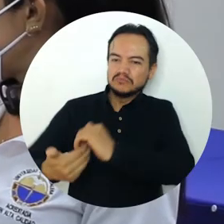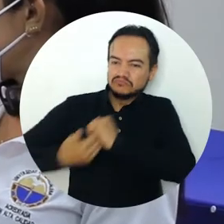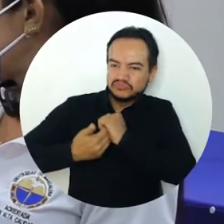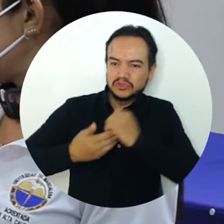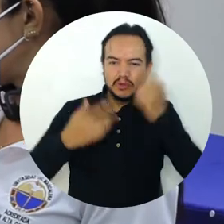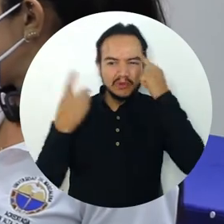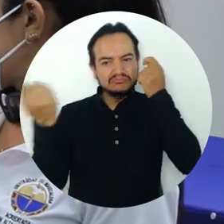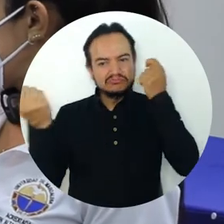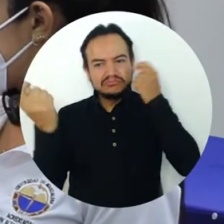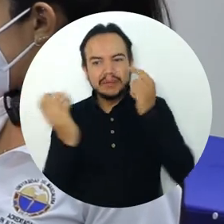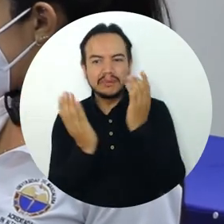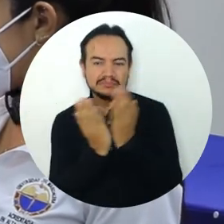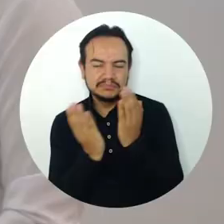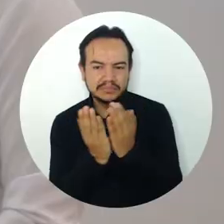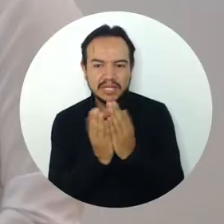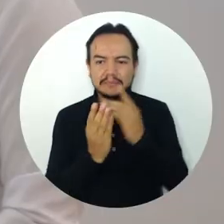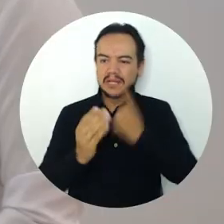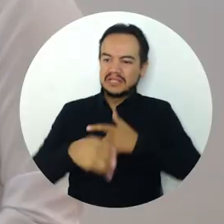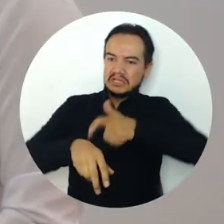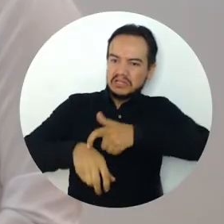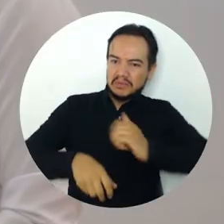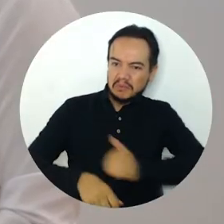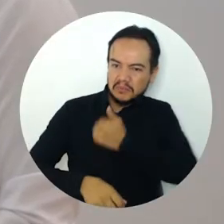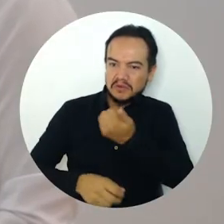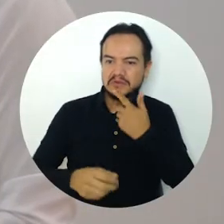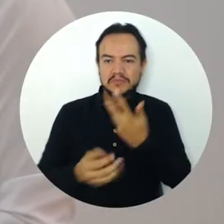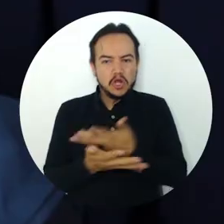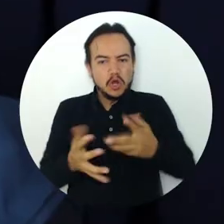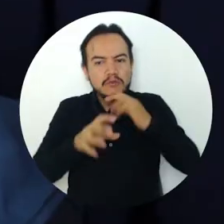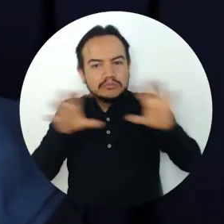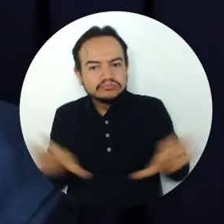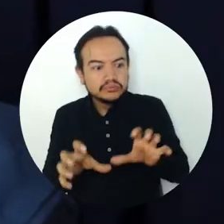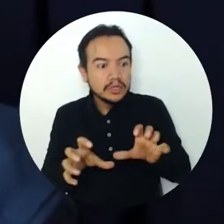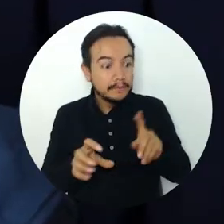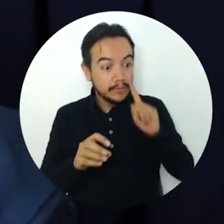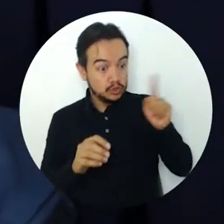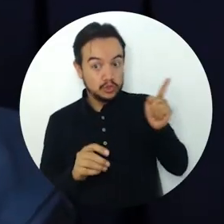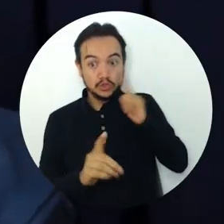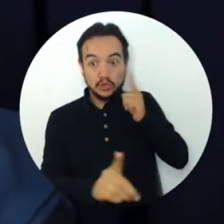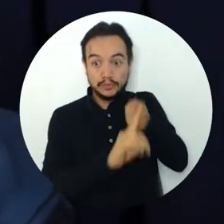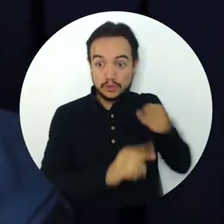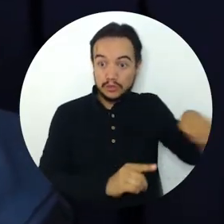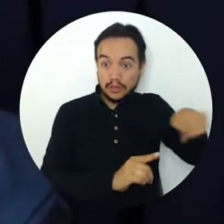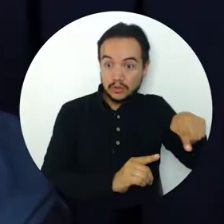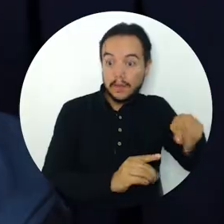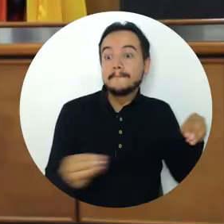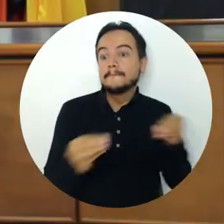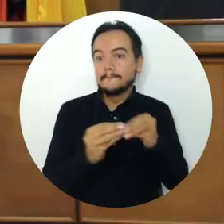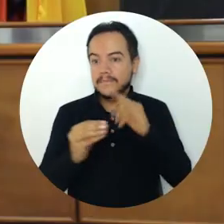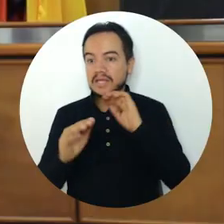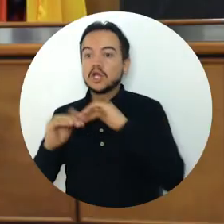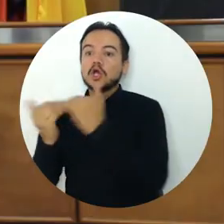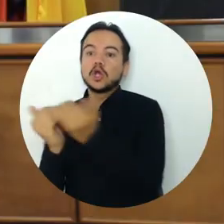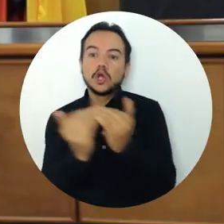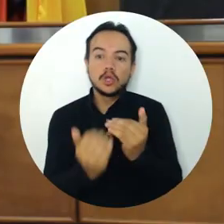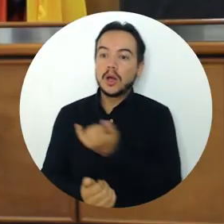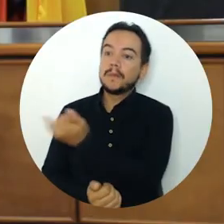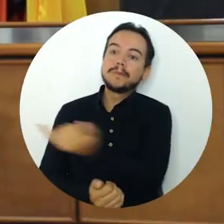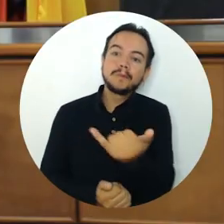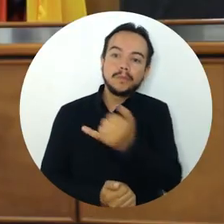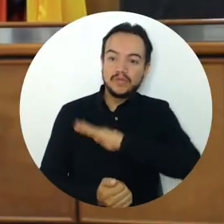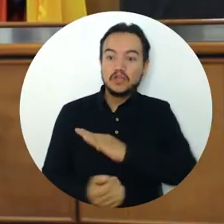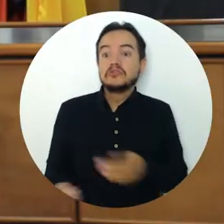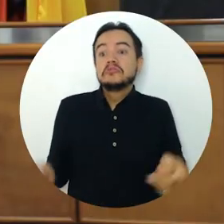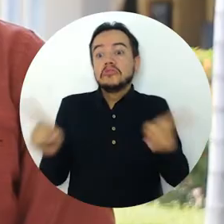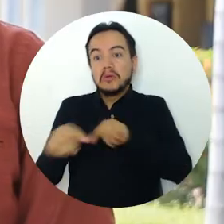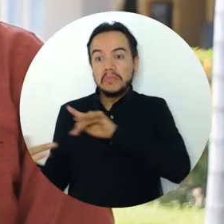técnicas de estudio, gestión emocional y afrontamiento y propone dinámicas que se pueden aplicar a colegios de básica secundaria. Hemos encontrado que se